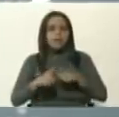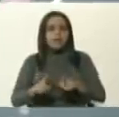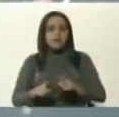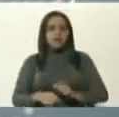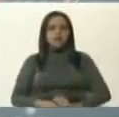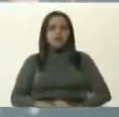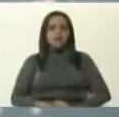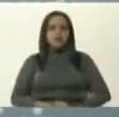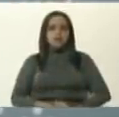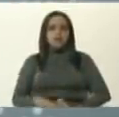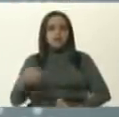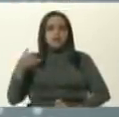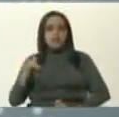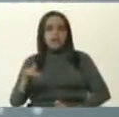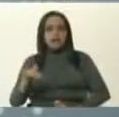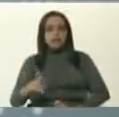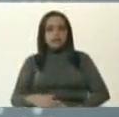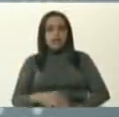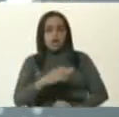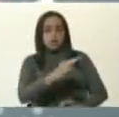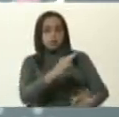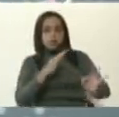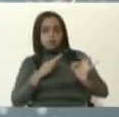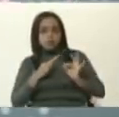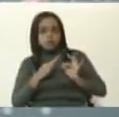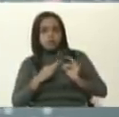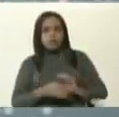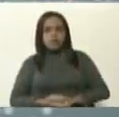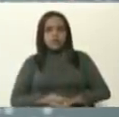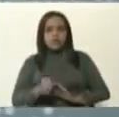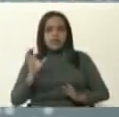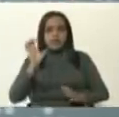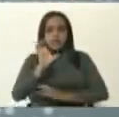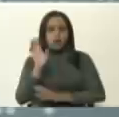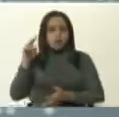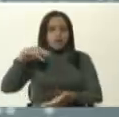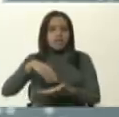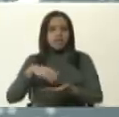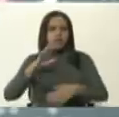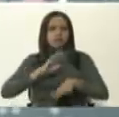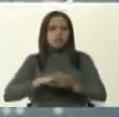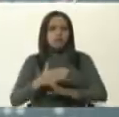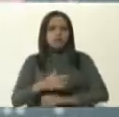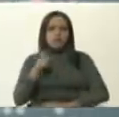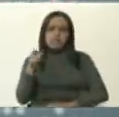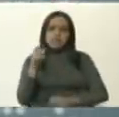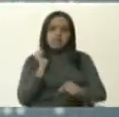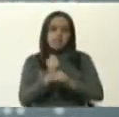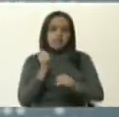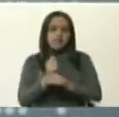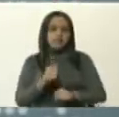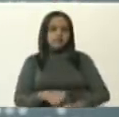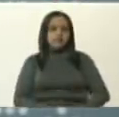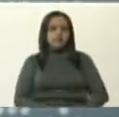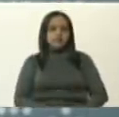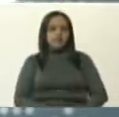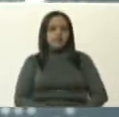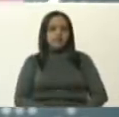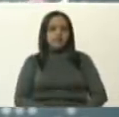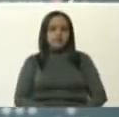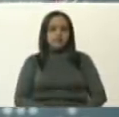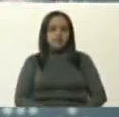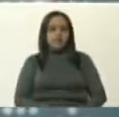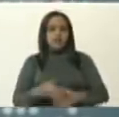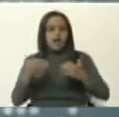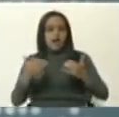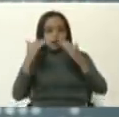pero que tuvieron su nexo epidemiológico en el estado Miranda porque la mora allí. Luego vamos al occidente